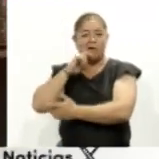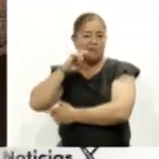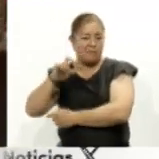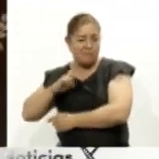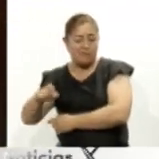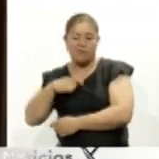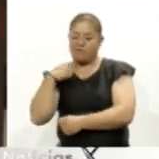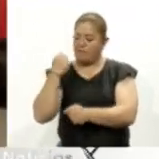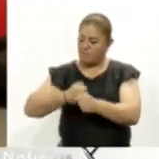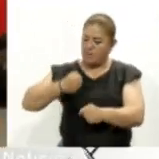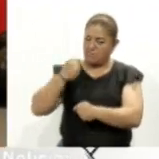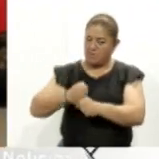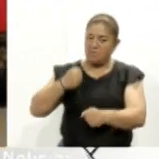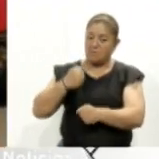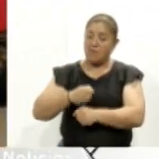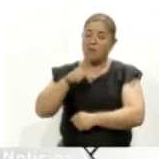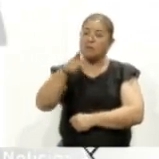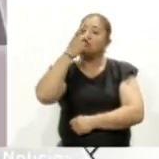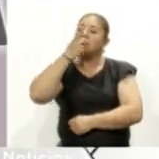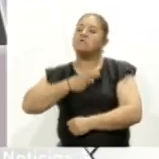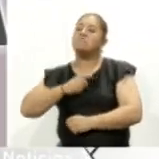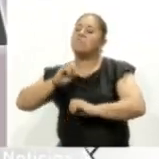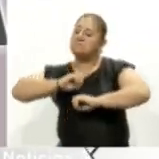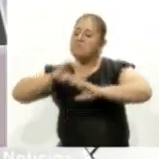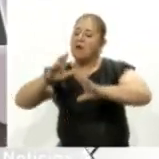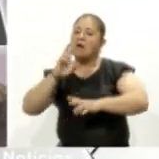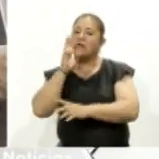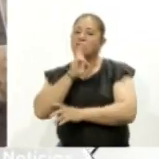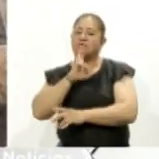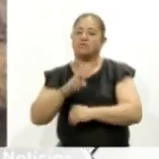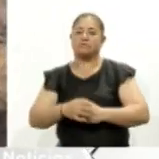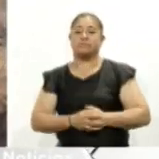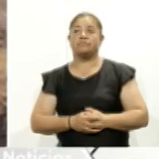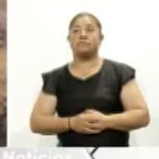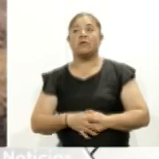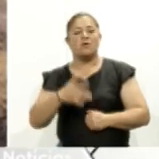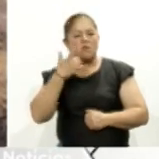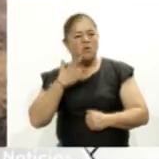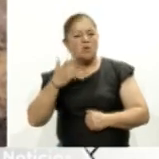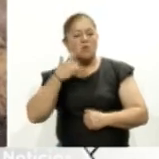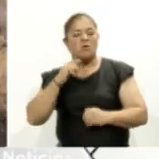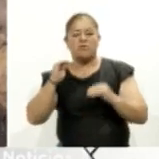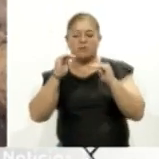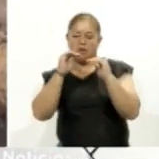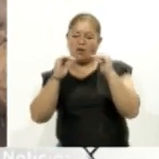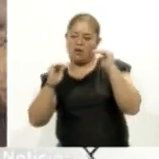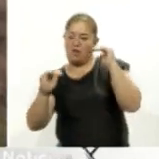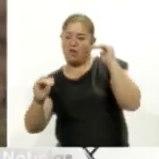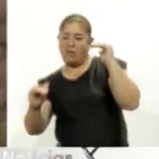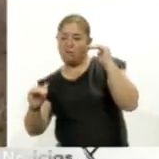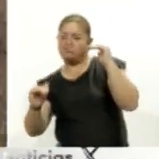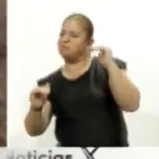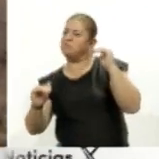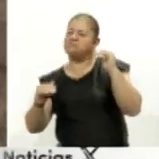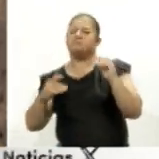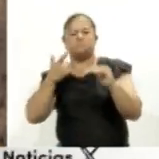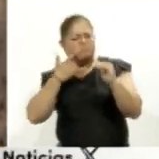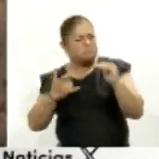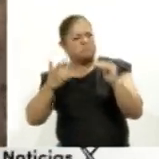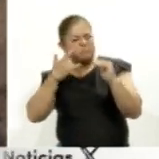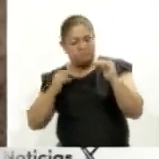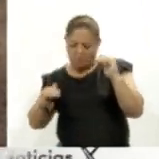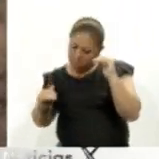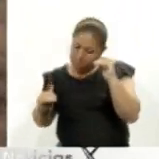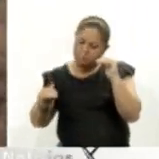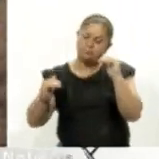en la necesidad de enviar una señal clara a Rusia la lucha contra la desigualdad de género es crucial para combatir la